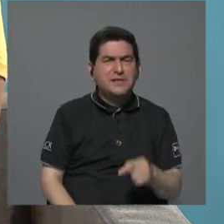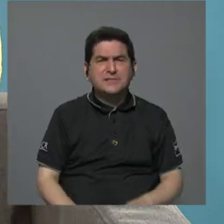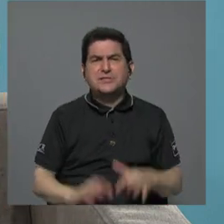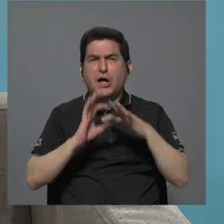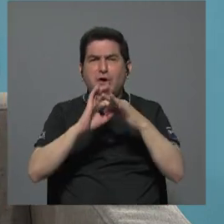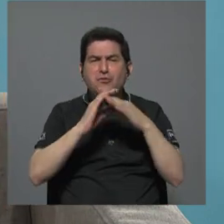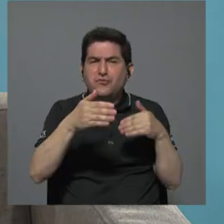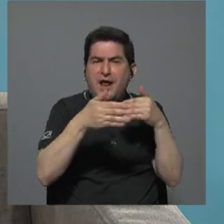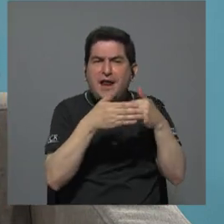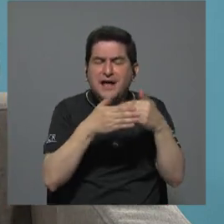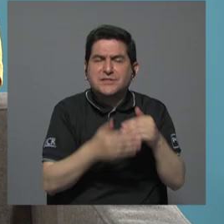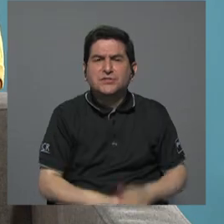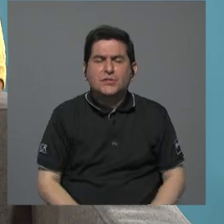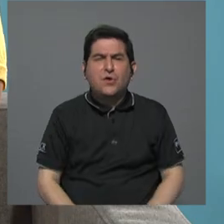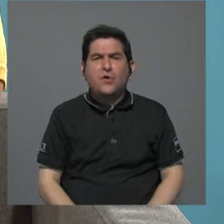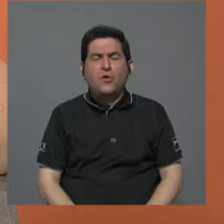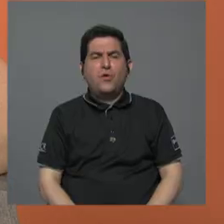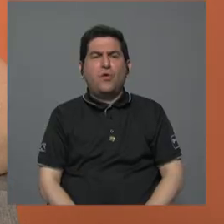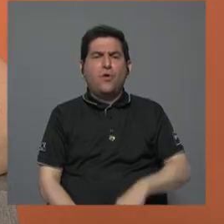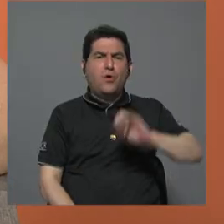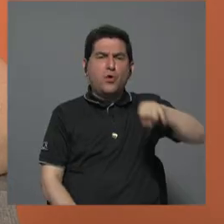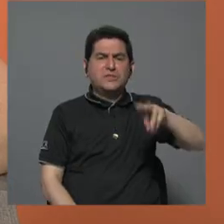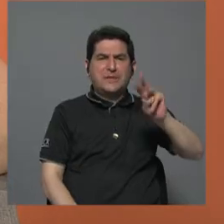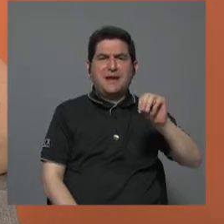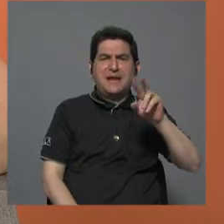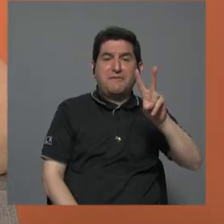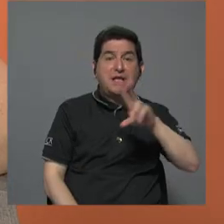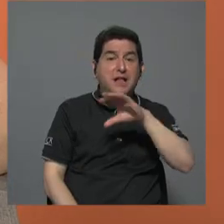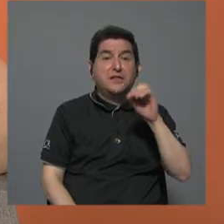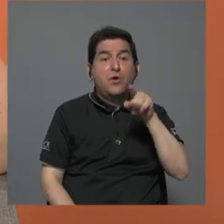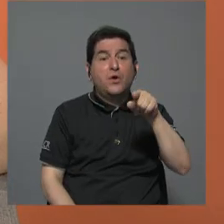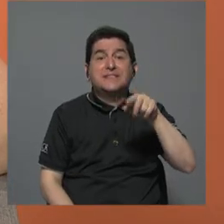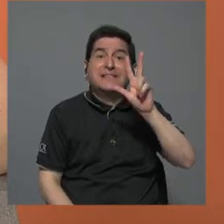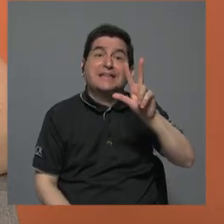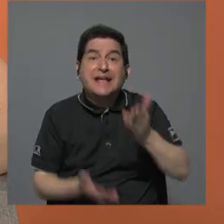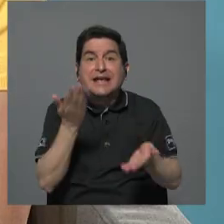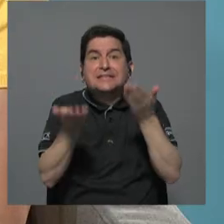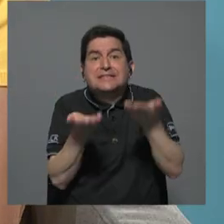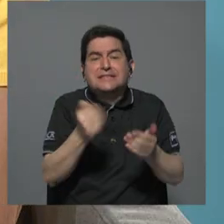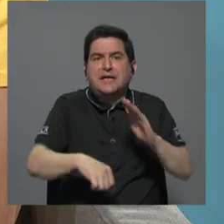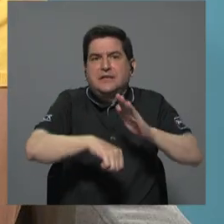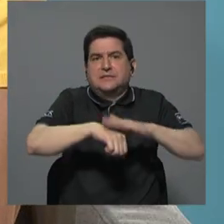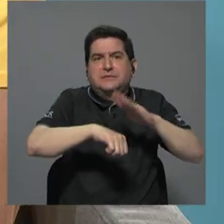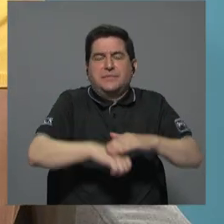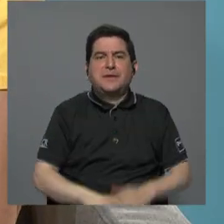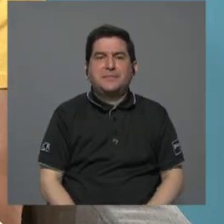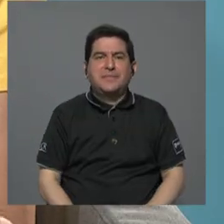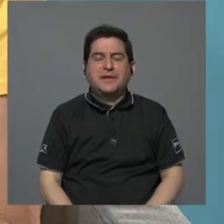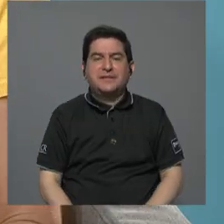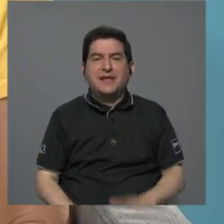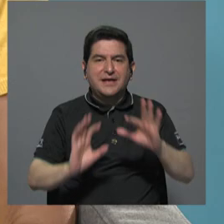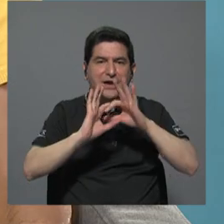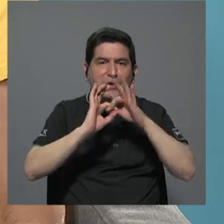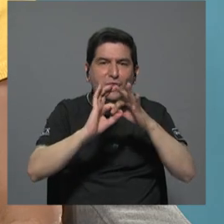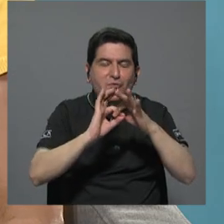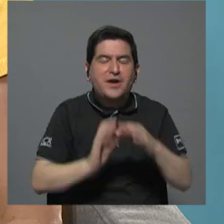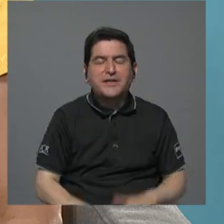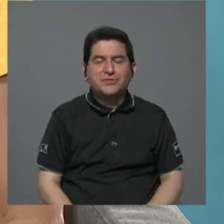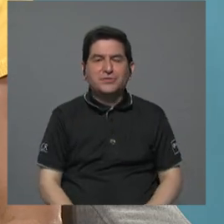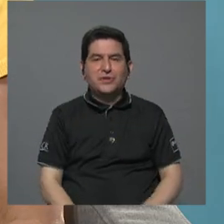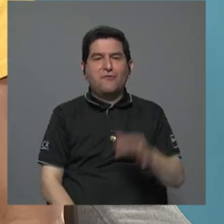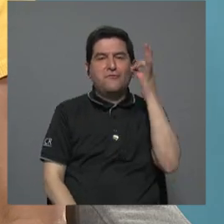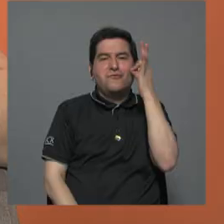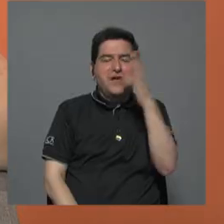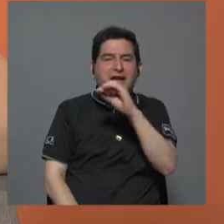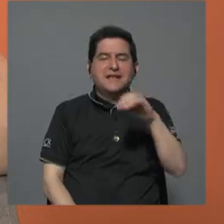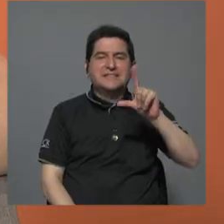relación más cercana entre José María Villalta y Linet Saborio, o si ese tres se nos tira para... Para Figueres y Linet. Para Figueres y